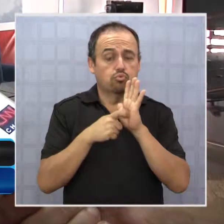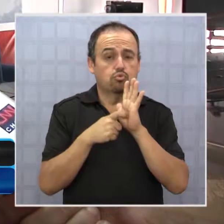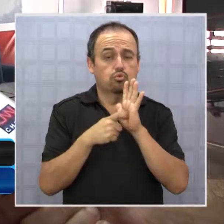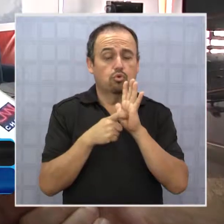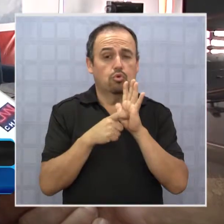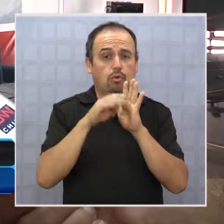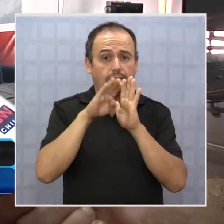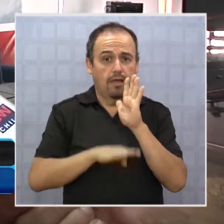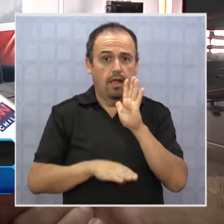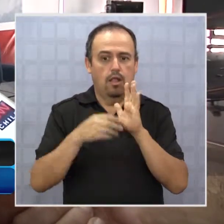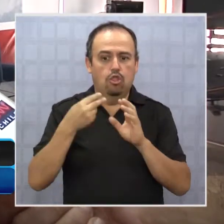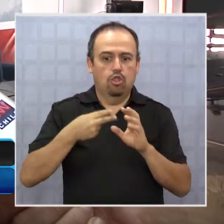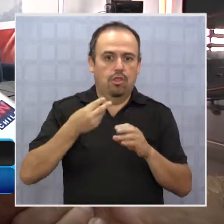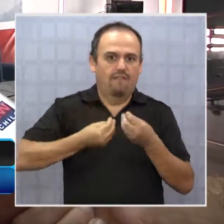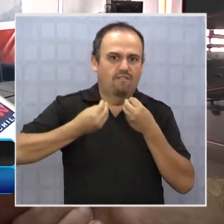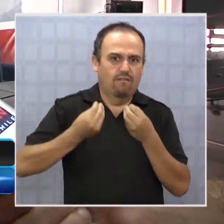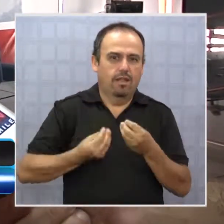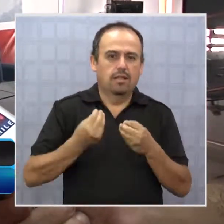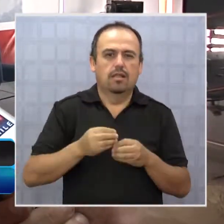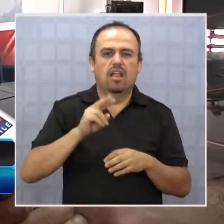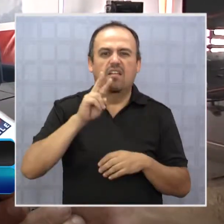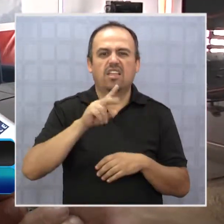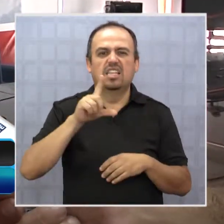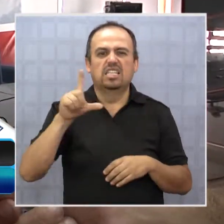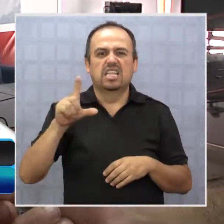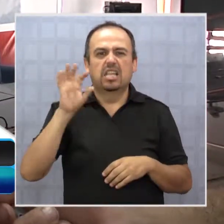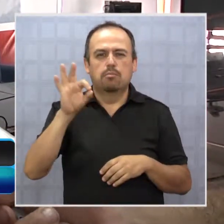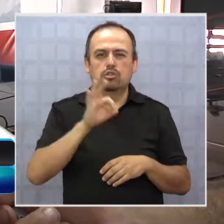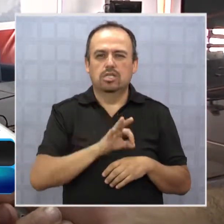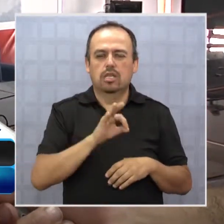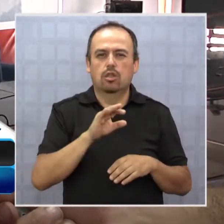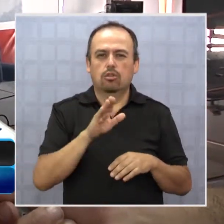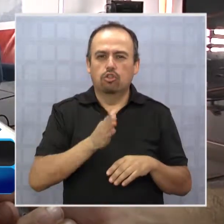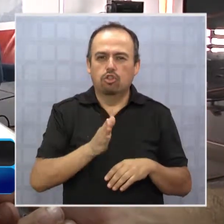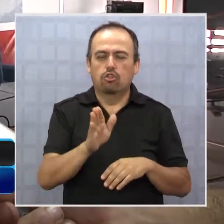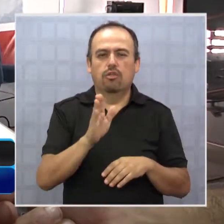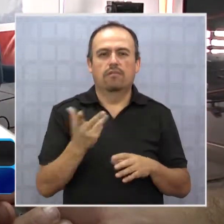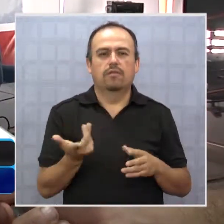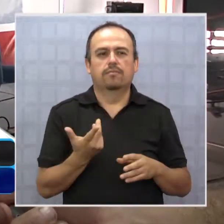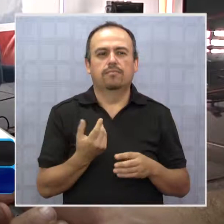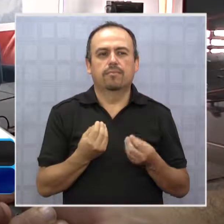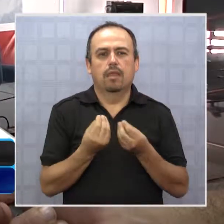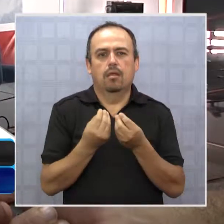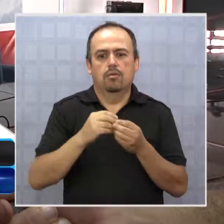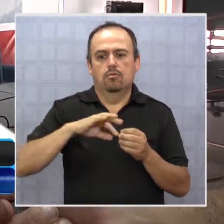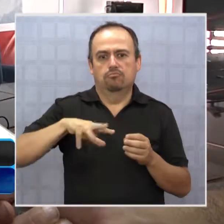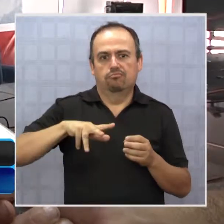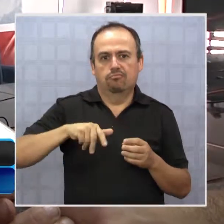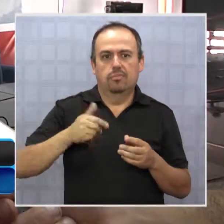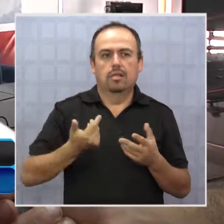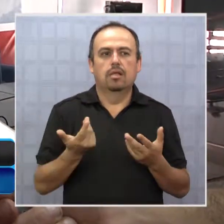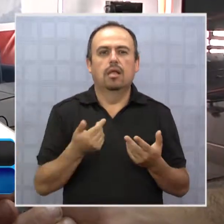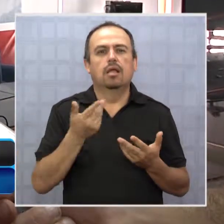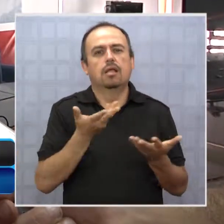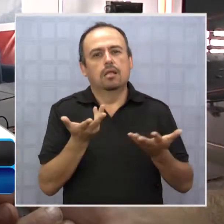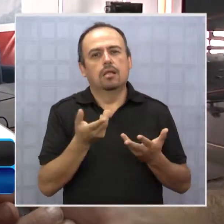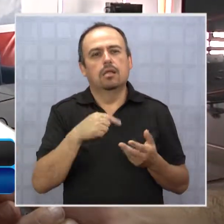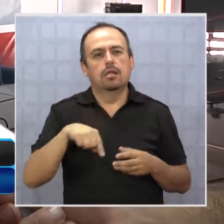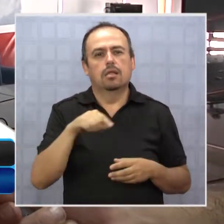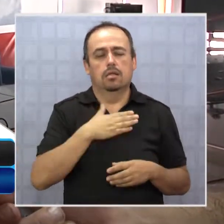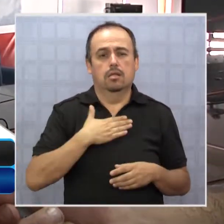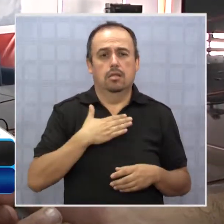noticia para nosotros, el que aún esté en un 27% es un delito excesivamente alto y eso hace